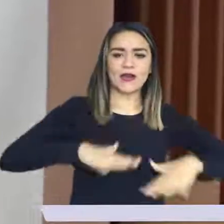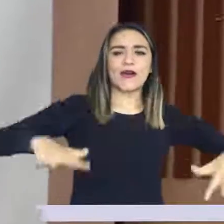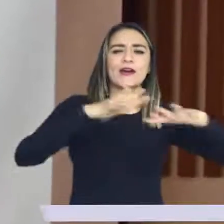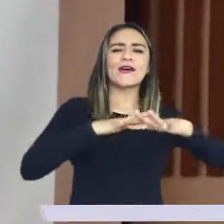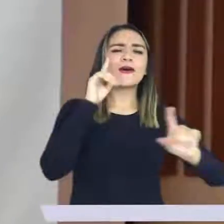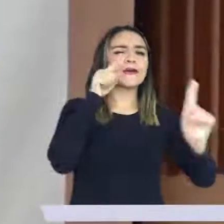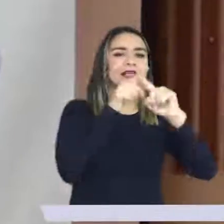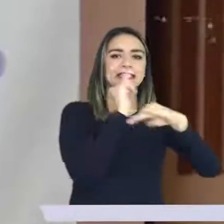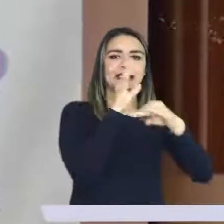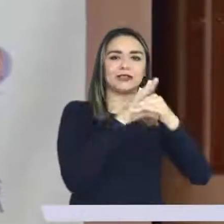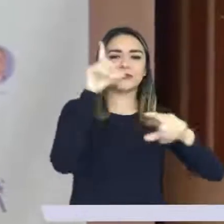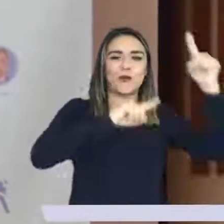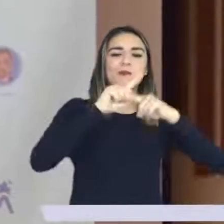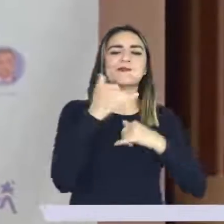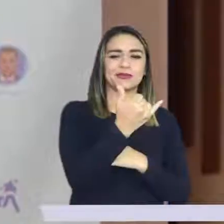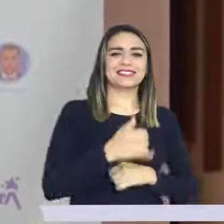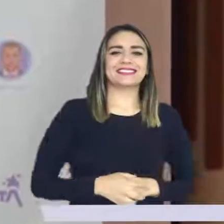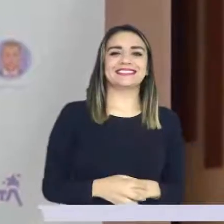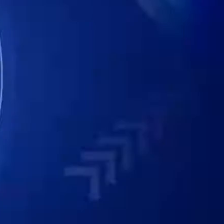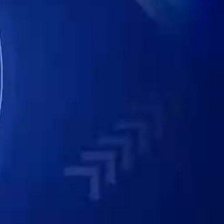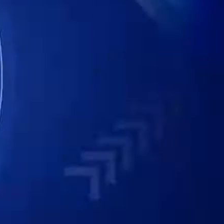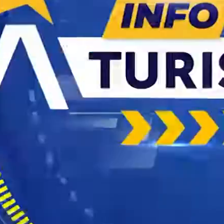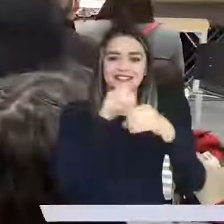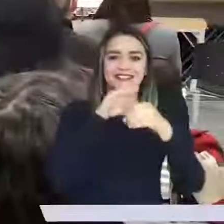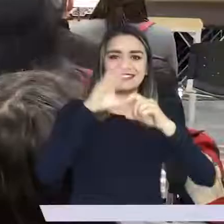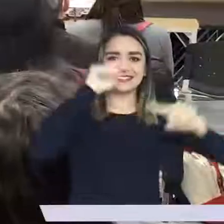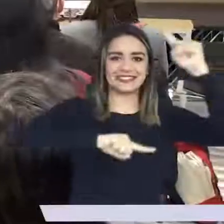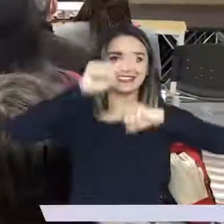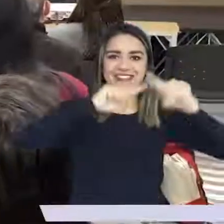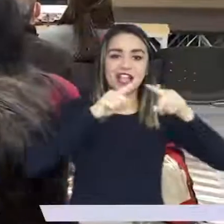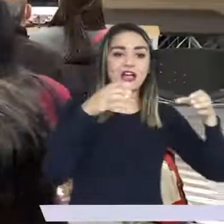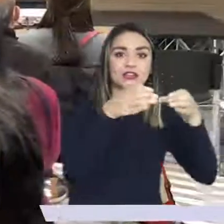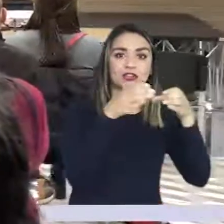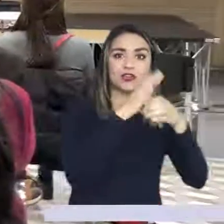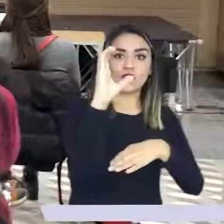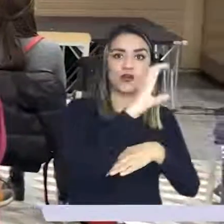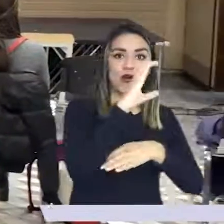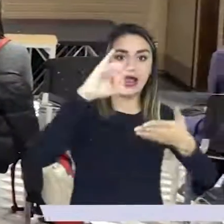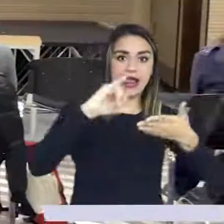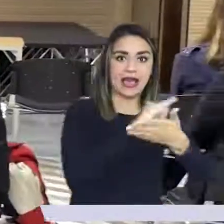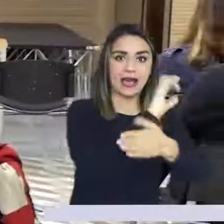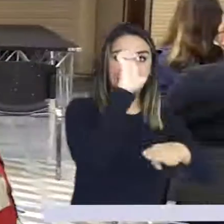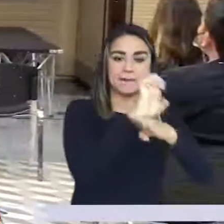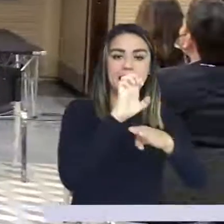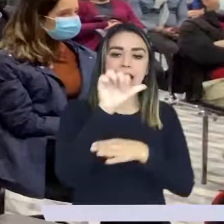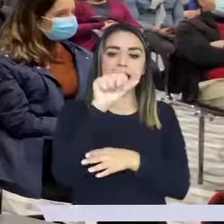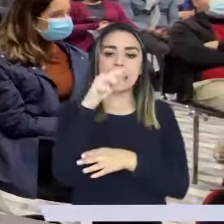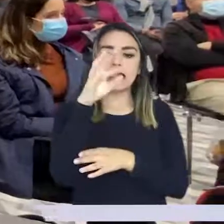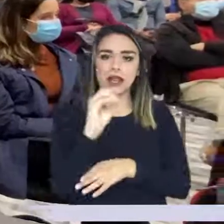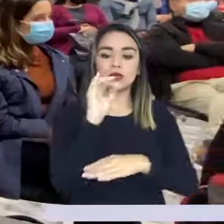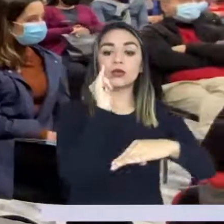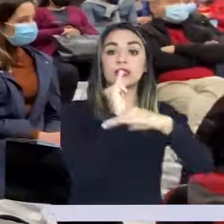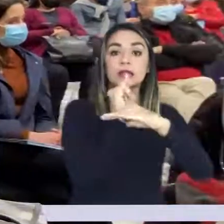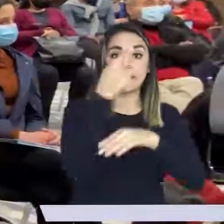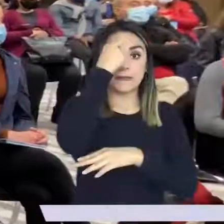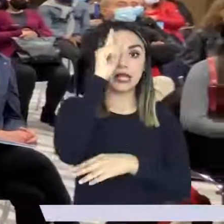estrategia de gestión territorial que tiene el Instituto Distrital de Turismo. El Instituto Distrital de Turismo, la Asociación Colombiana de Agencias de Viajes y Turismo,